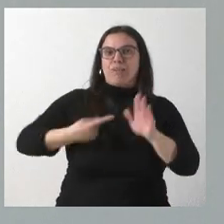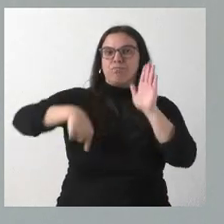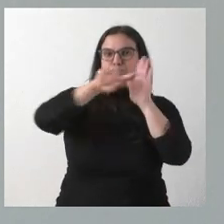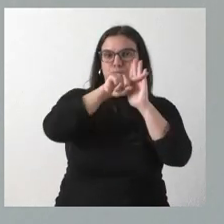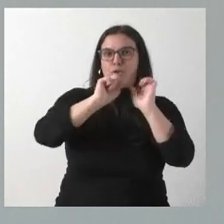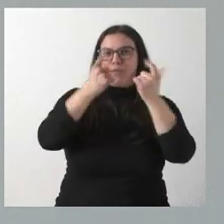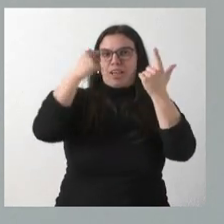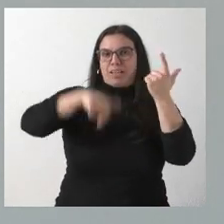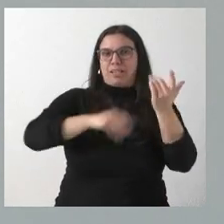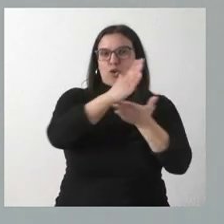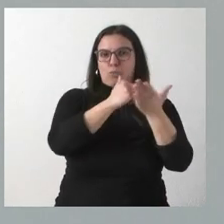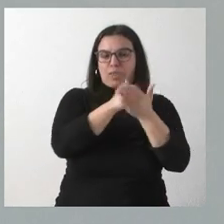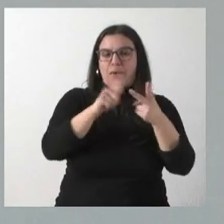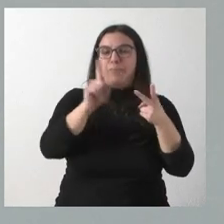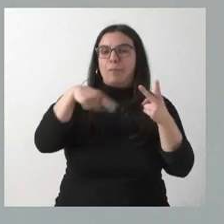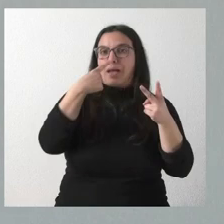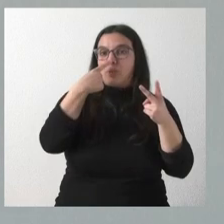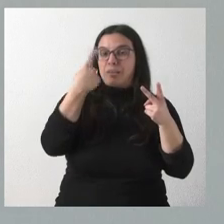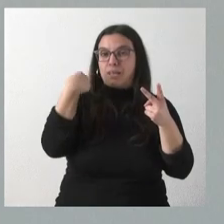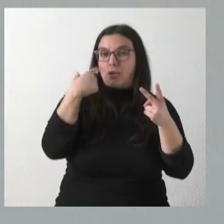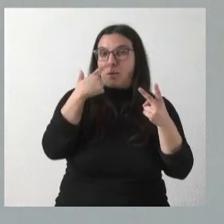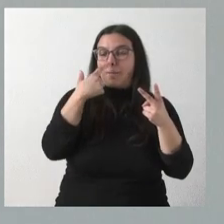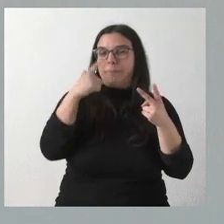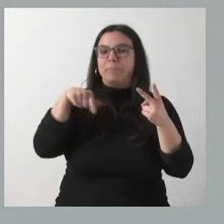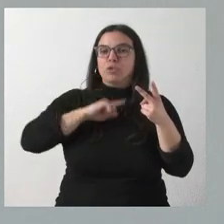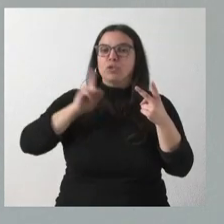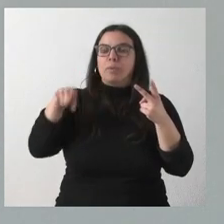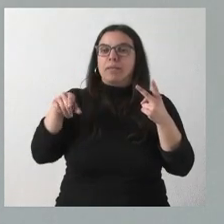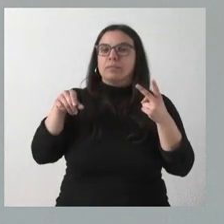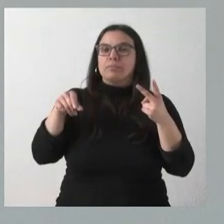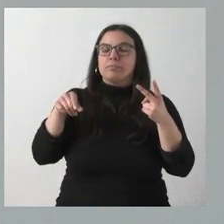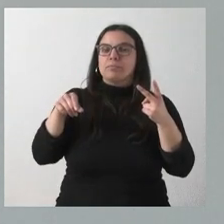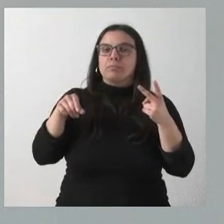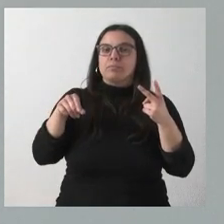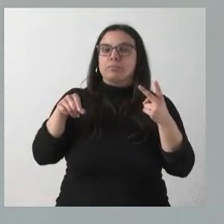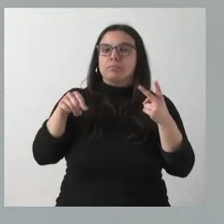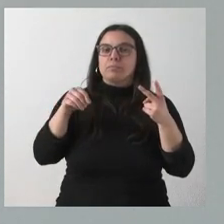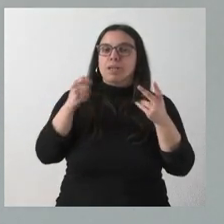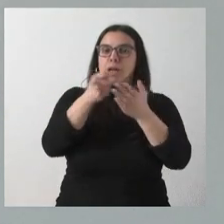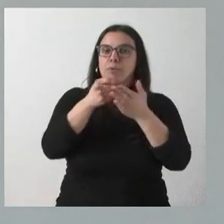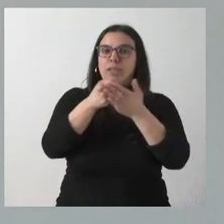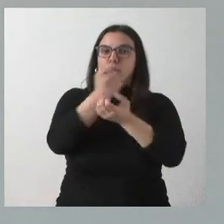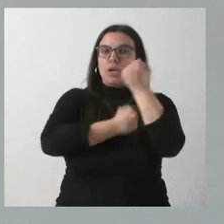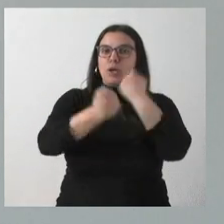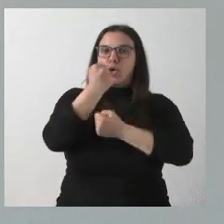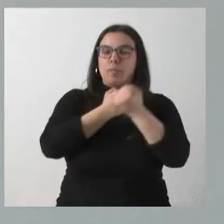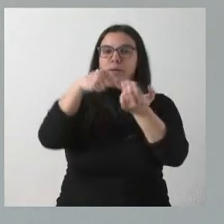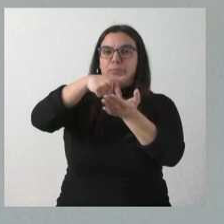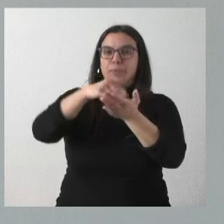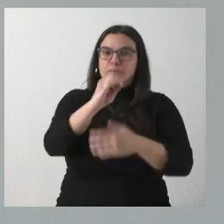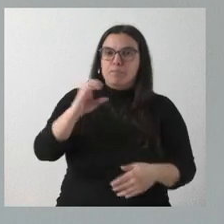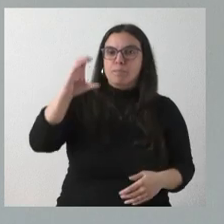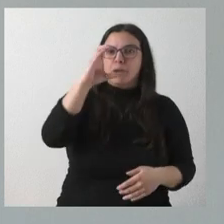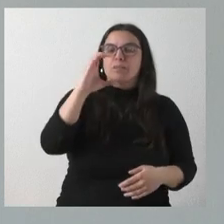Que el año pasado llevamos a cabo un incremento adicional de aportación económica en retribuciones como